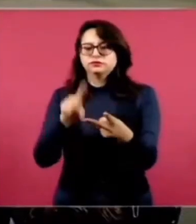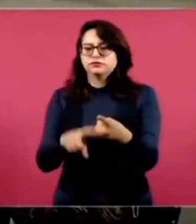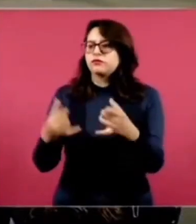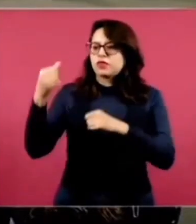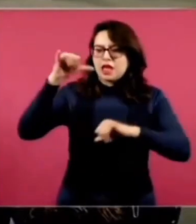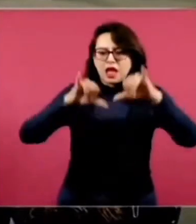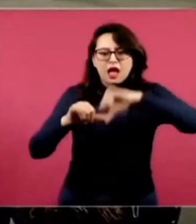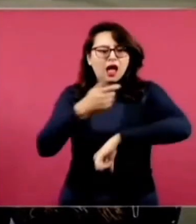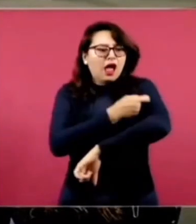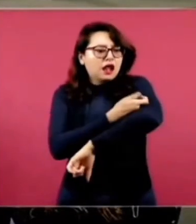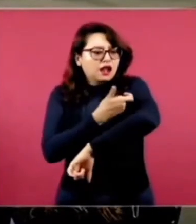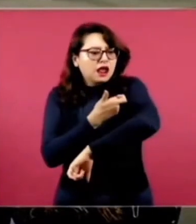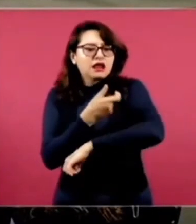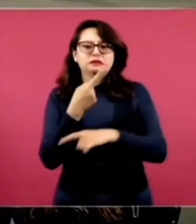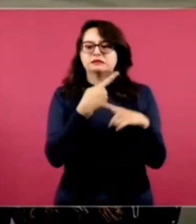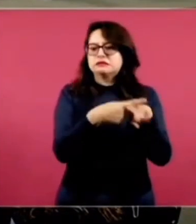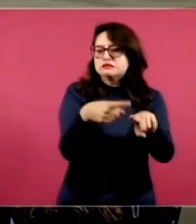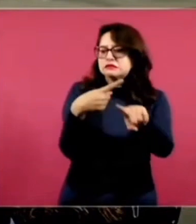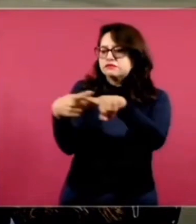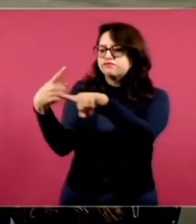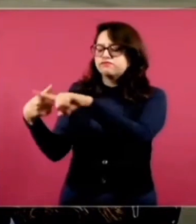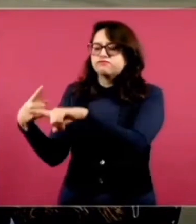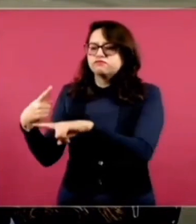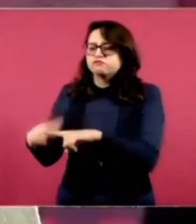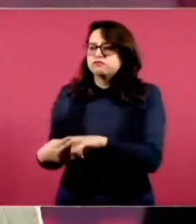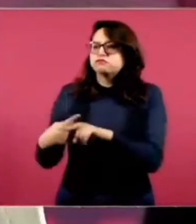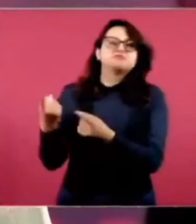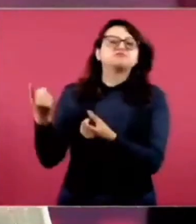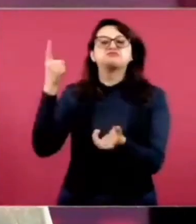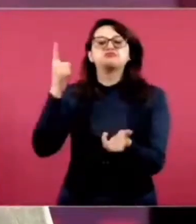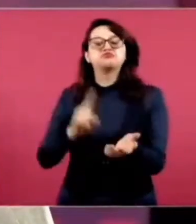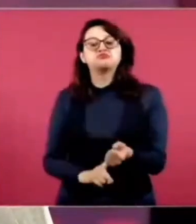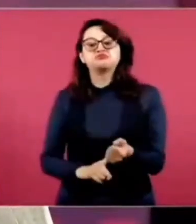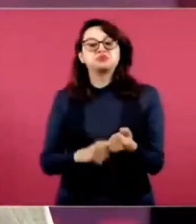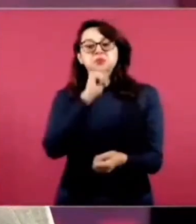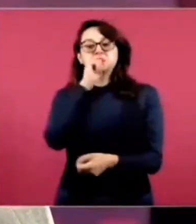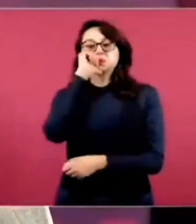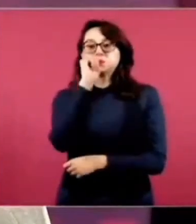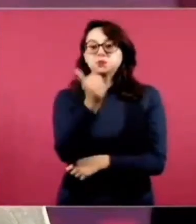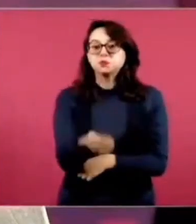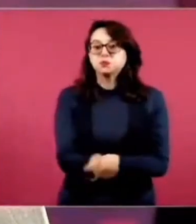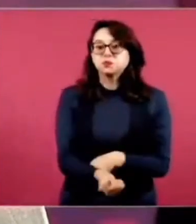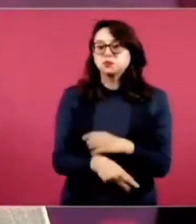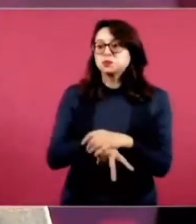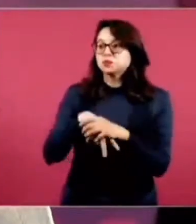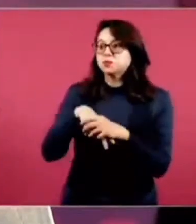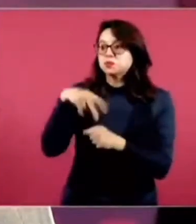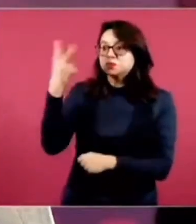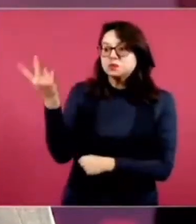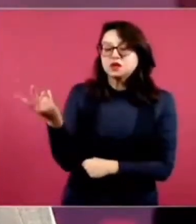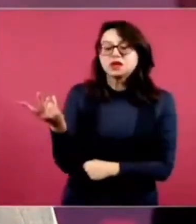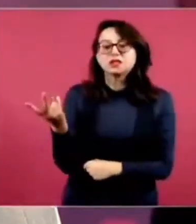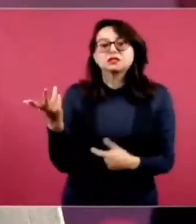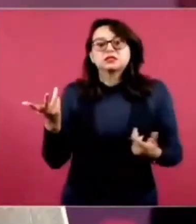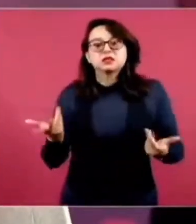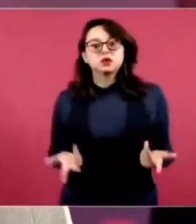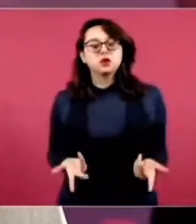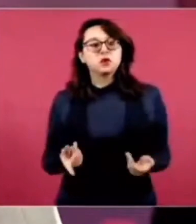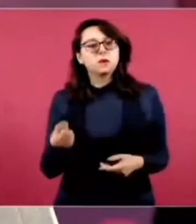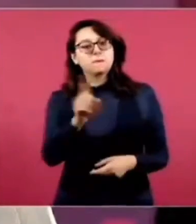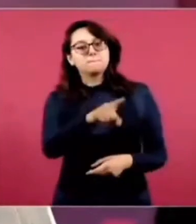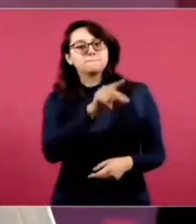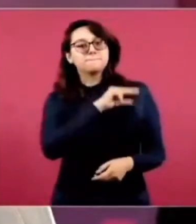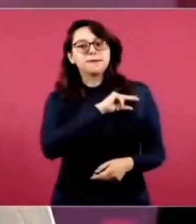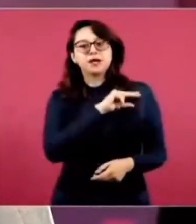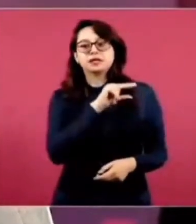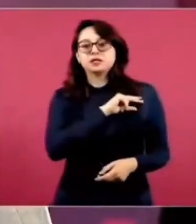totalidad, sino por empresas particulares, usando también al personal, a médicos, enfermeras,